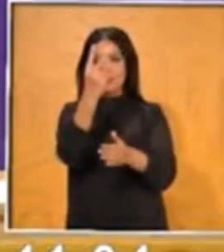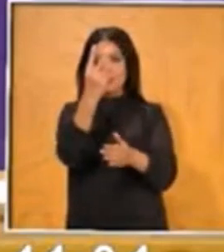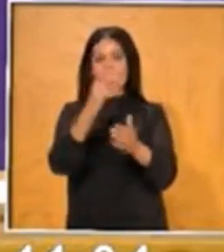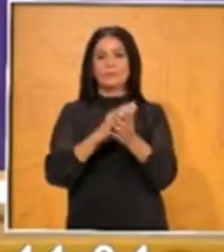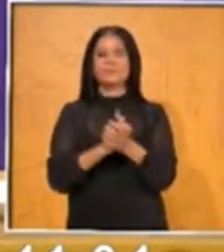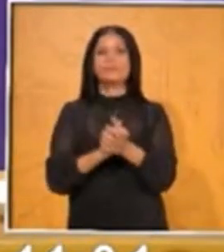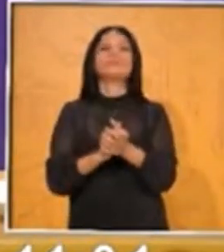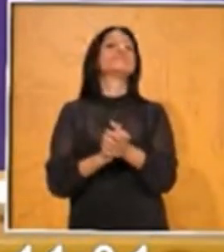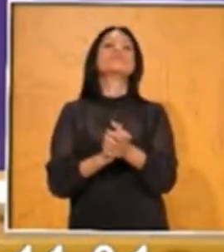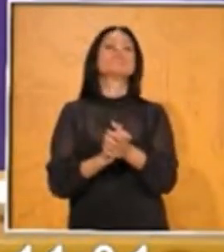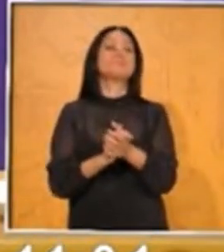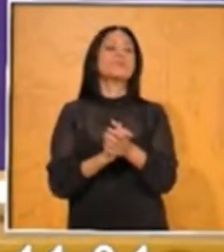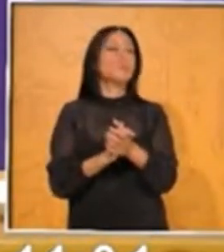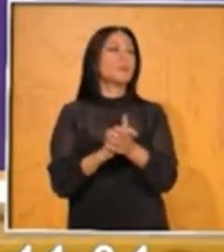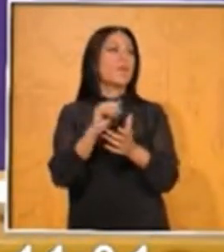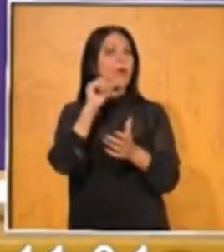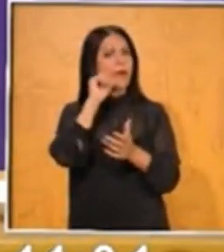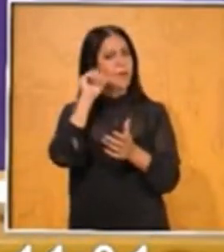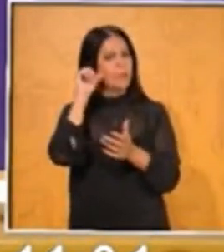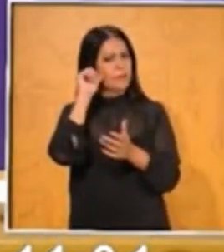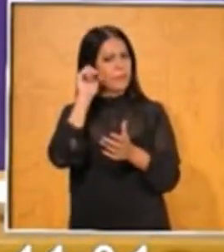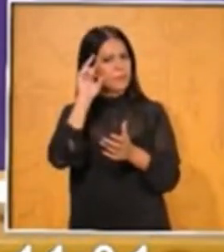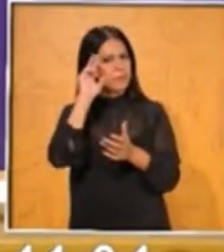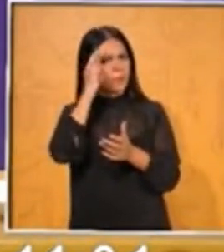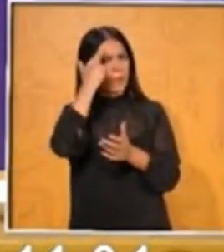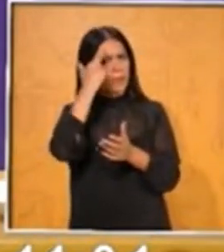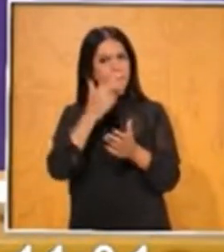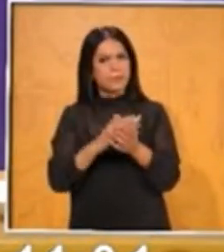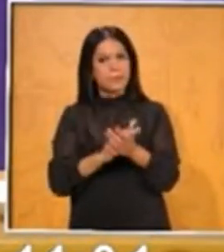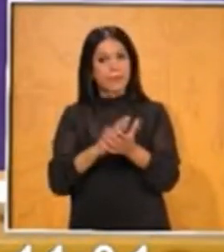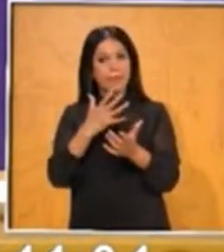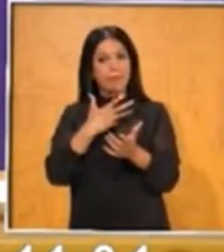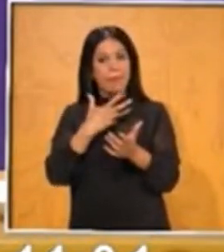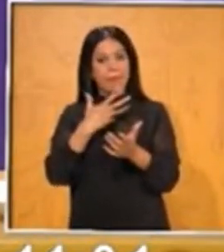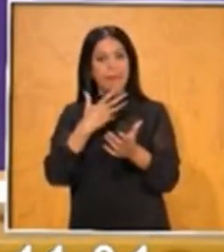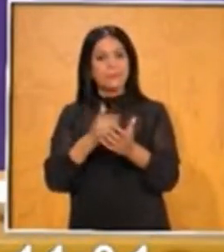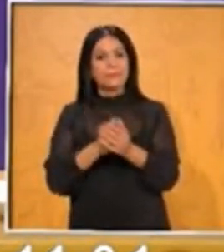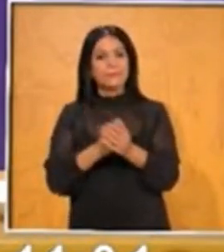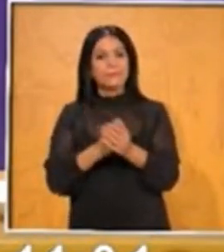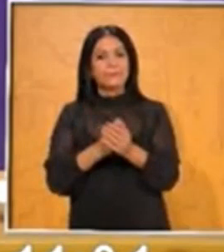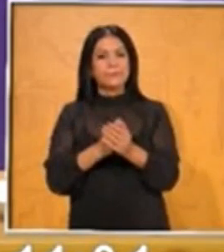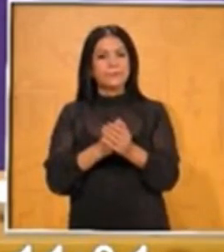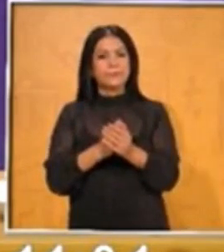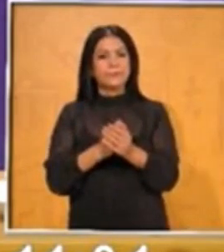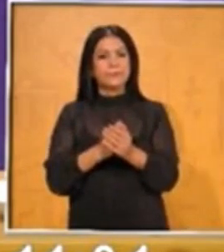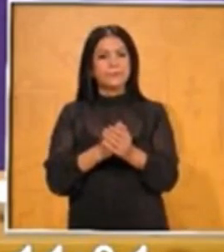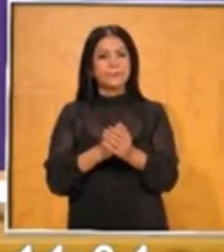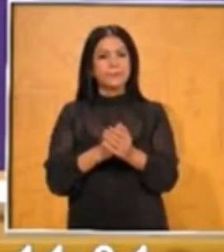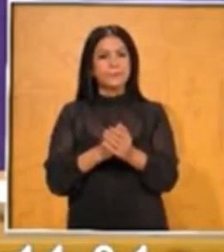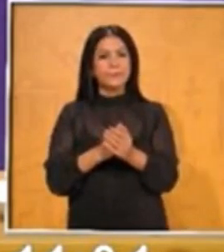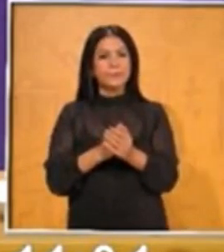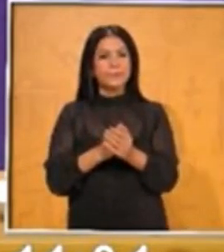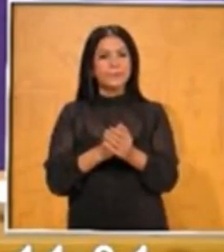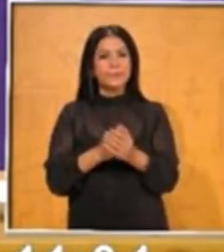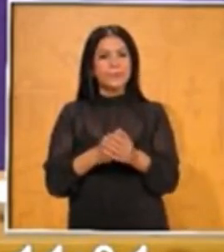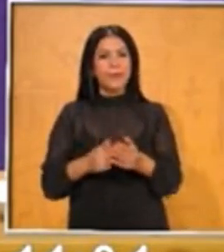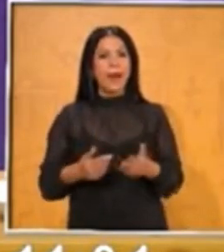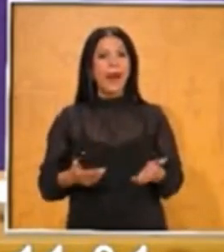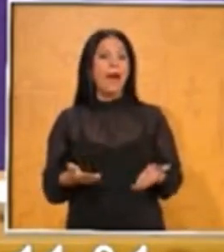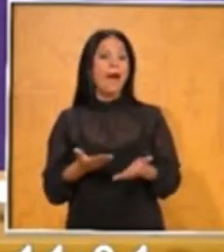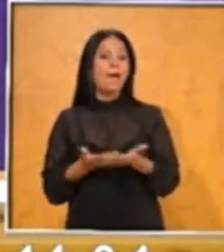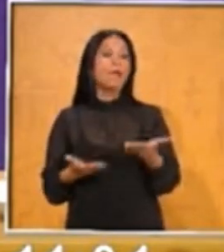Si el día de ayer no nos vieron y no tienen su material preparado, vamos a